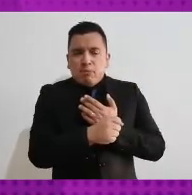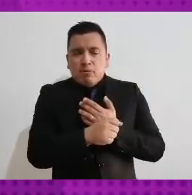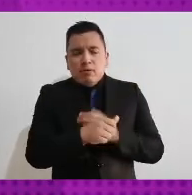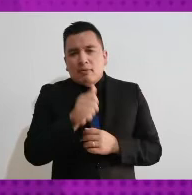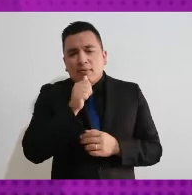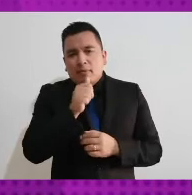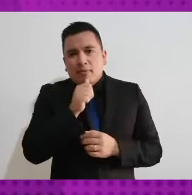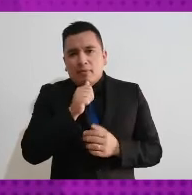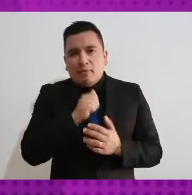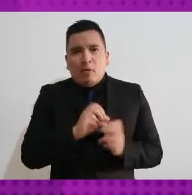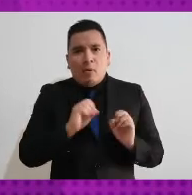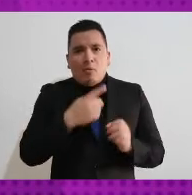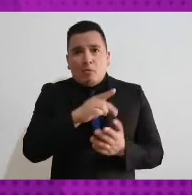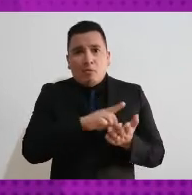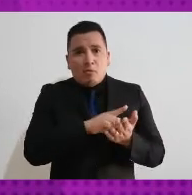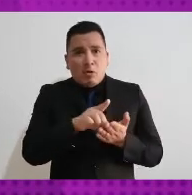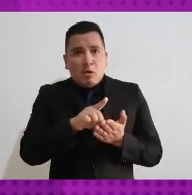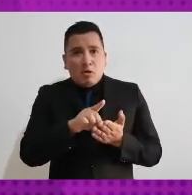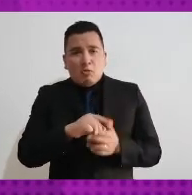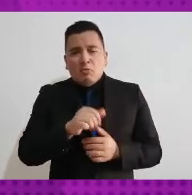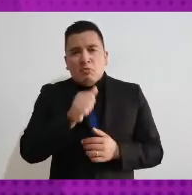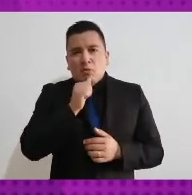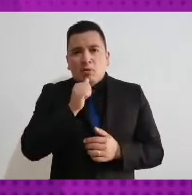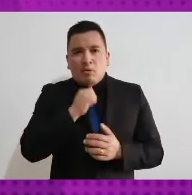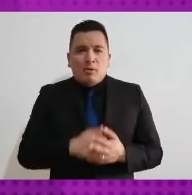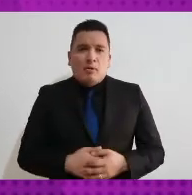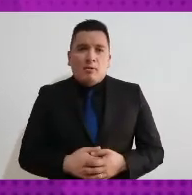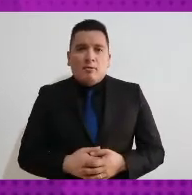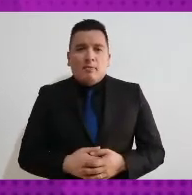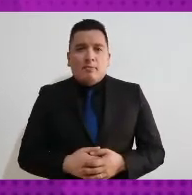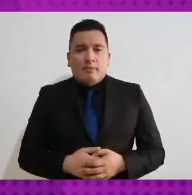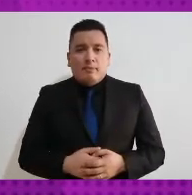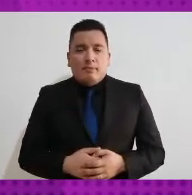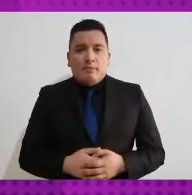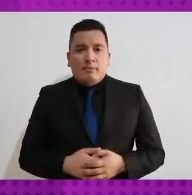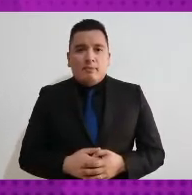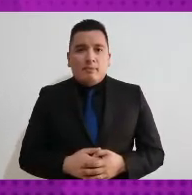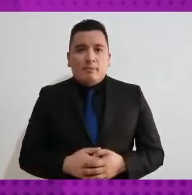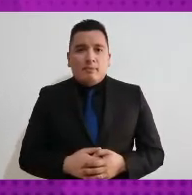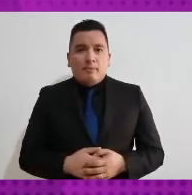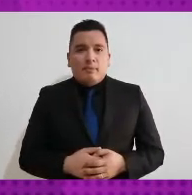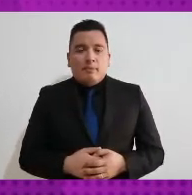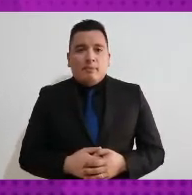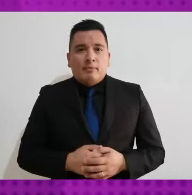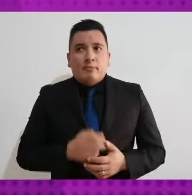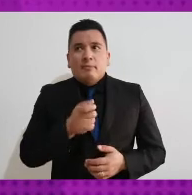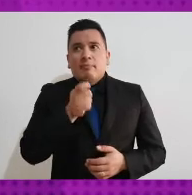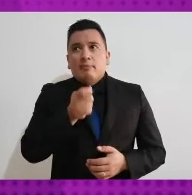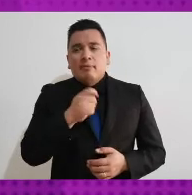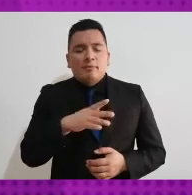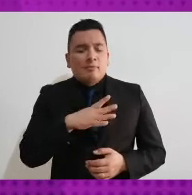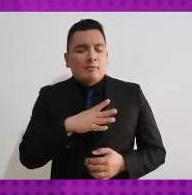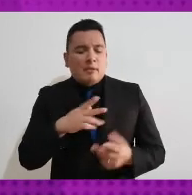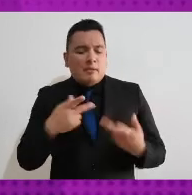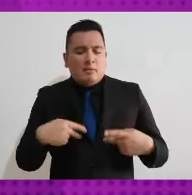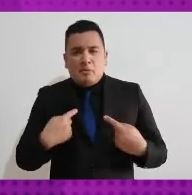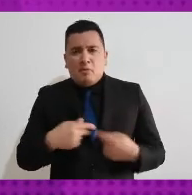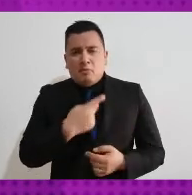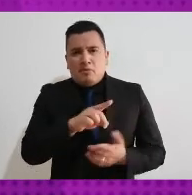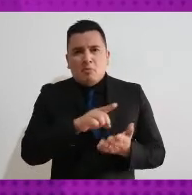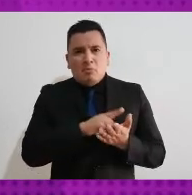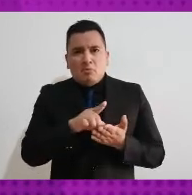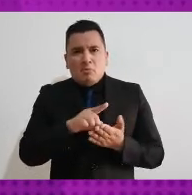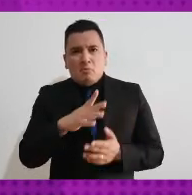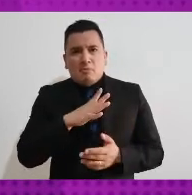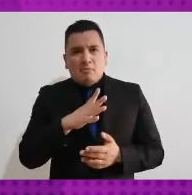suspensión de sus derechos políticos electorales entonces estamos hablando de gente que pues tiene una cobertura